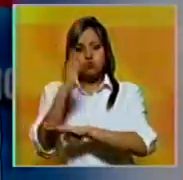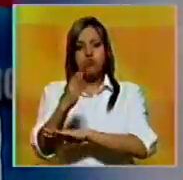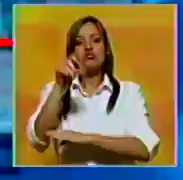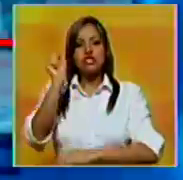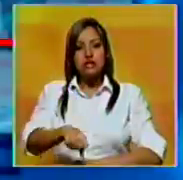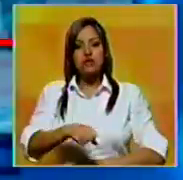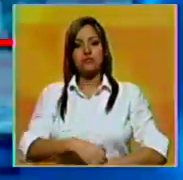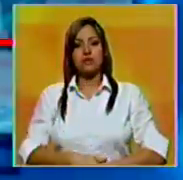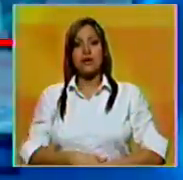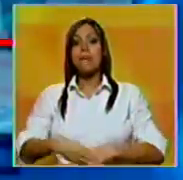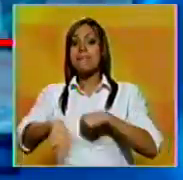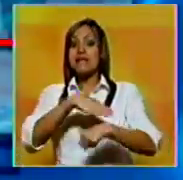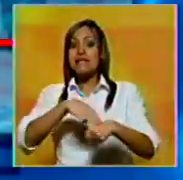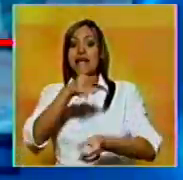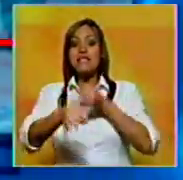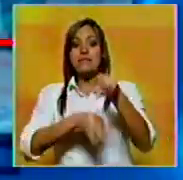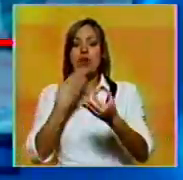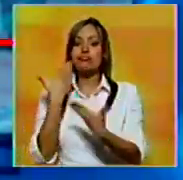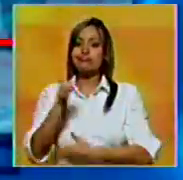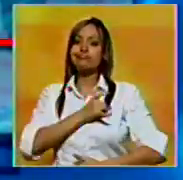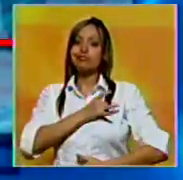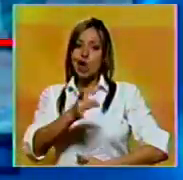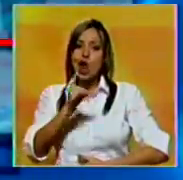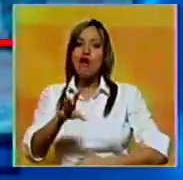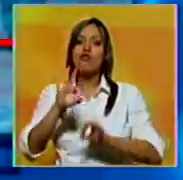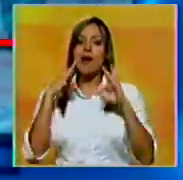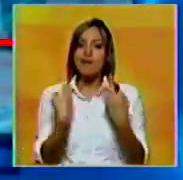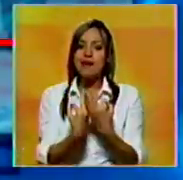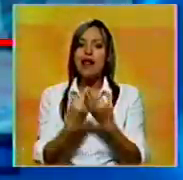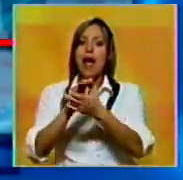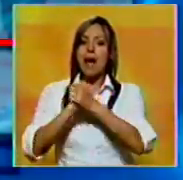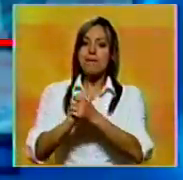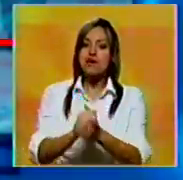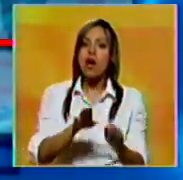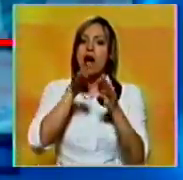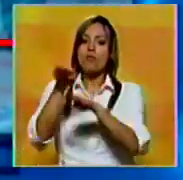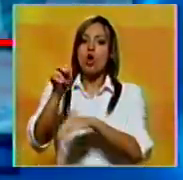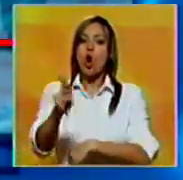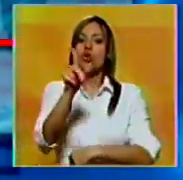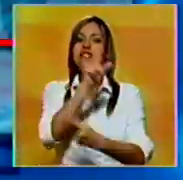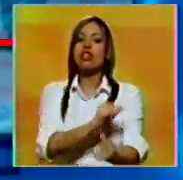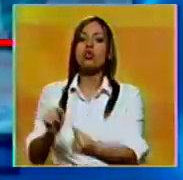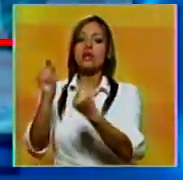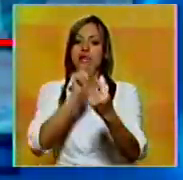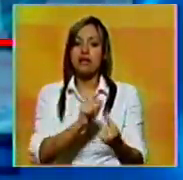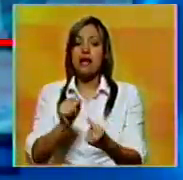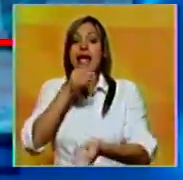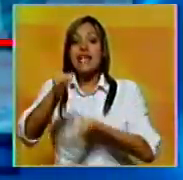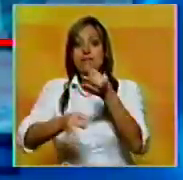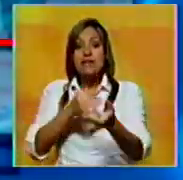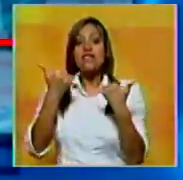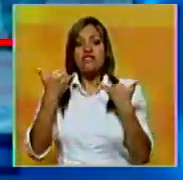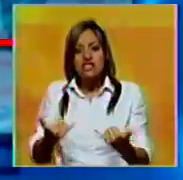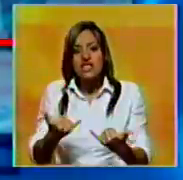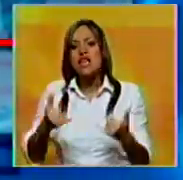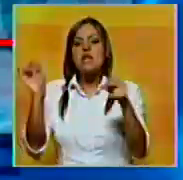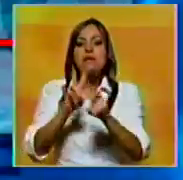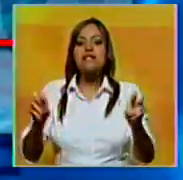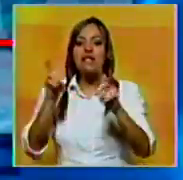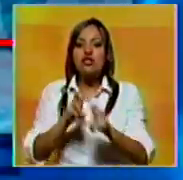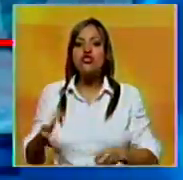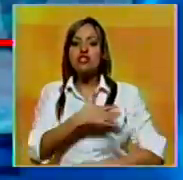crimen. La ministra manifestó sus condolencias a familiares y amigos de Speer a través de su cuenta en Twitter. Indicó que ya están en marcha las